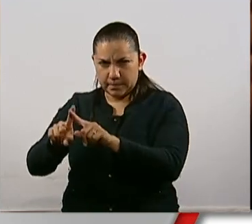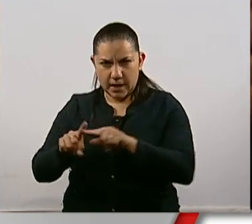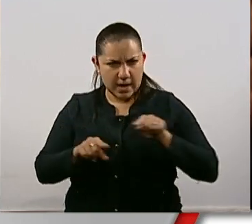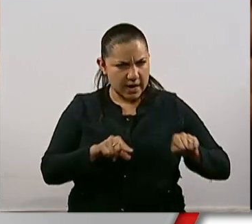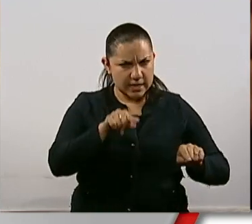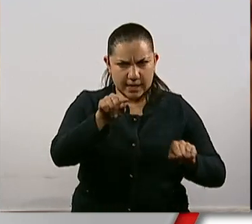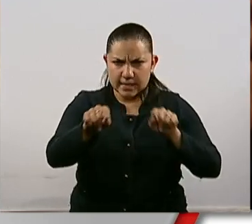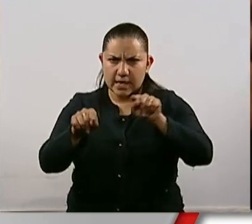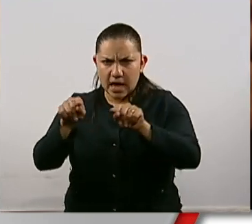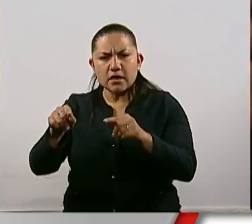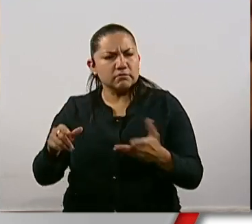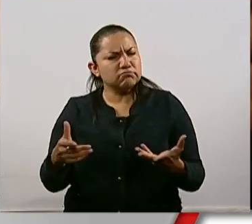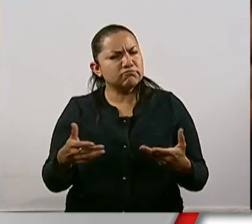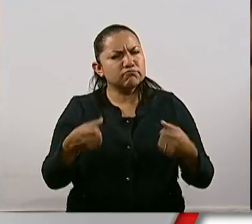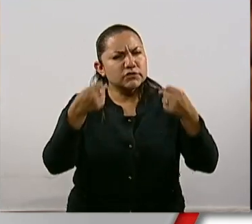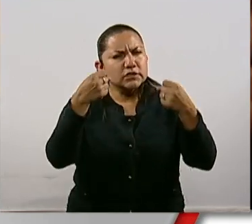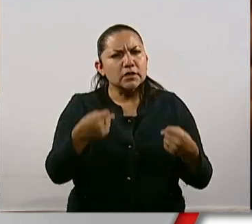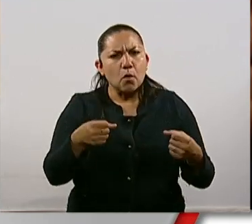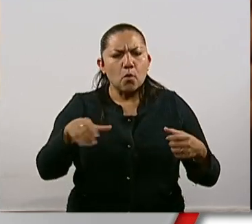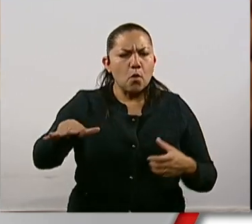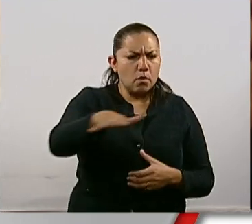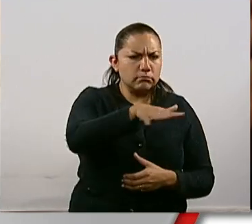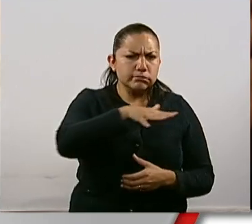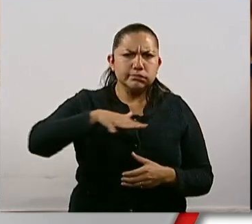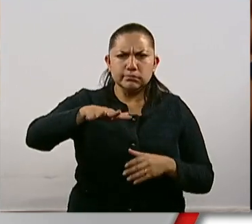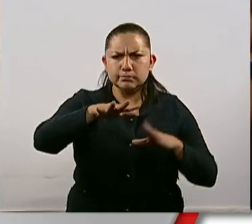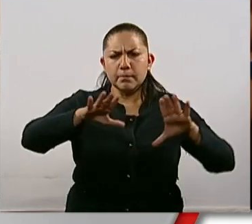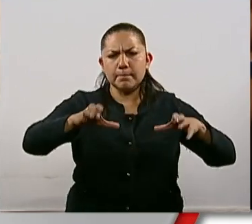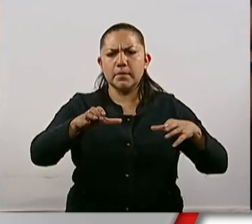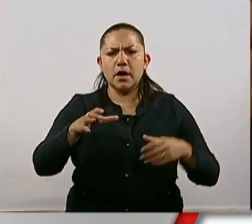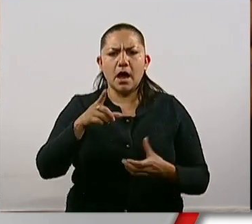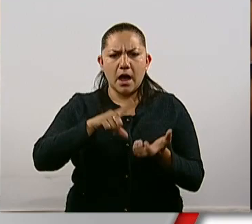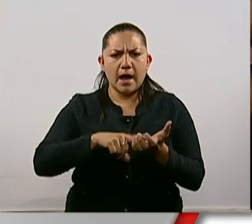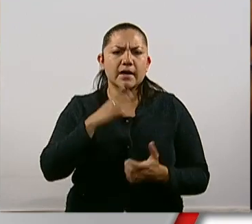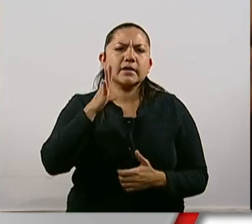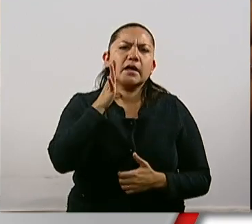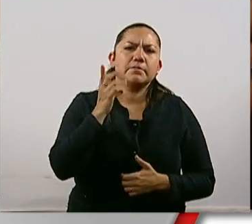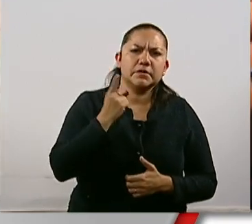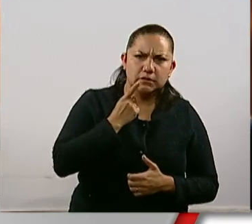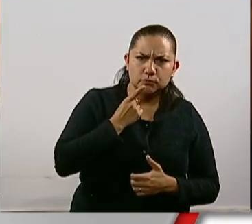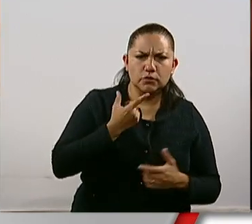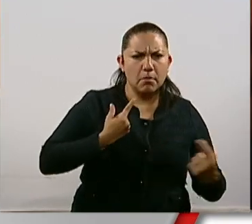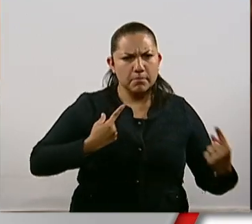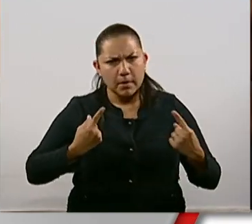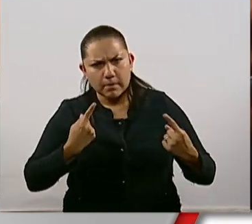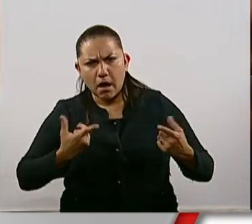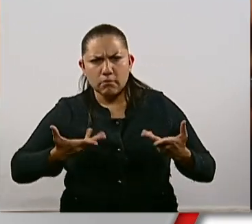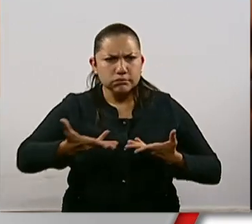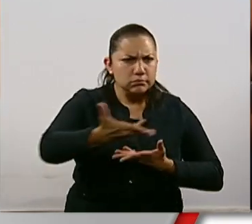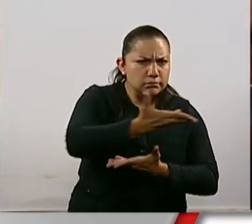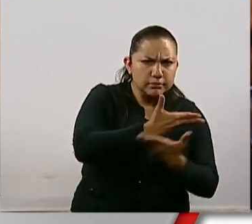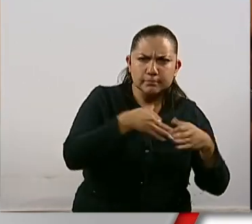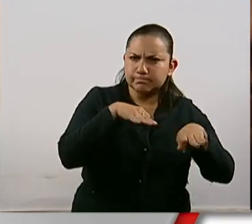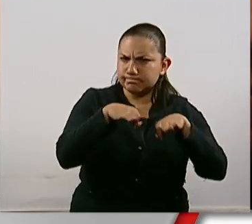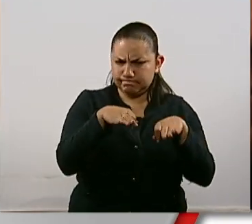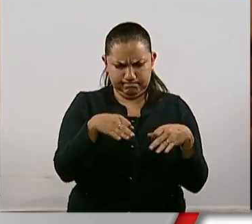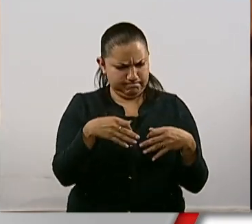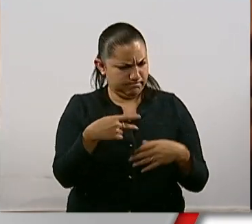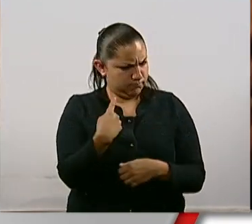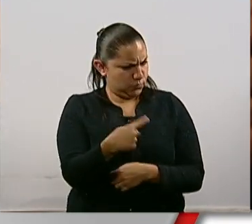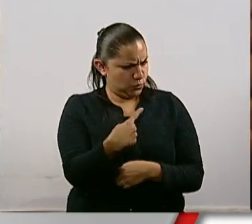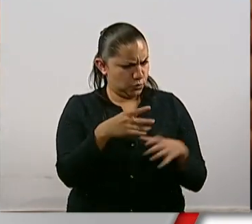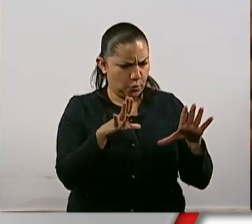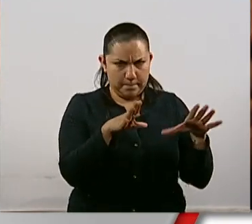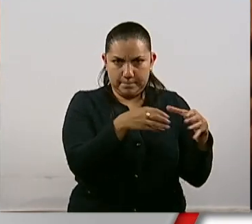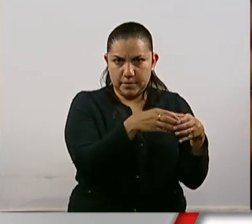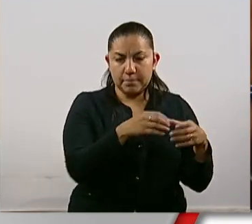principio de soberanía que tiene esta Cámara de Senadores. Vamos a seguir construyendo, como lo ha hecho